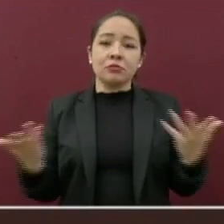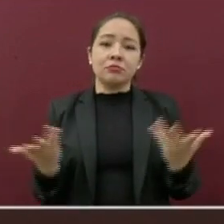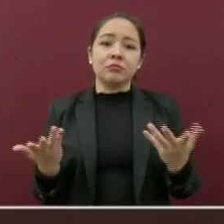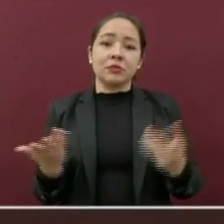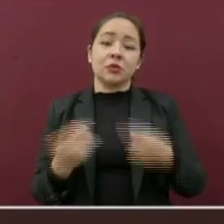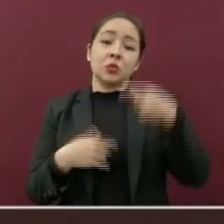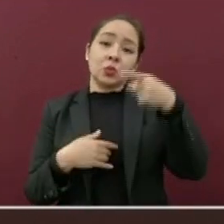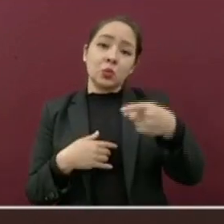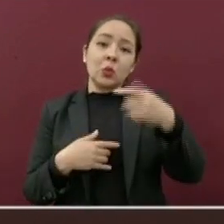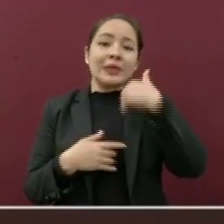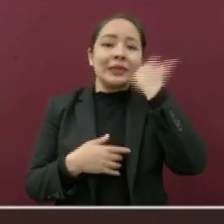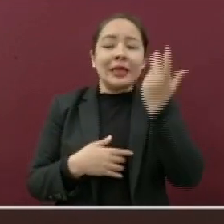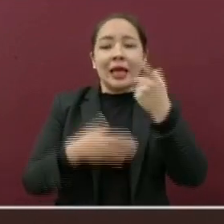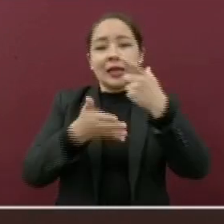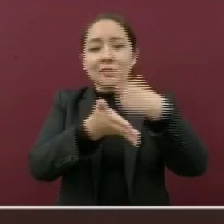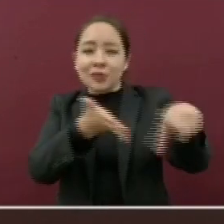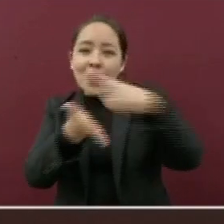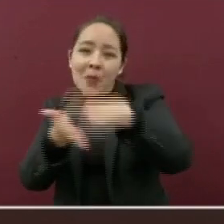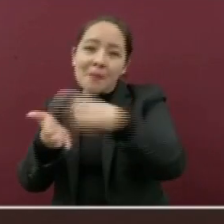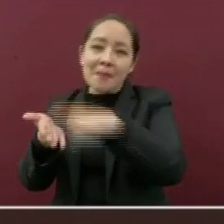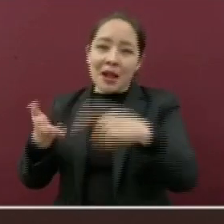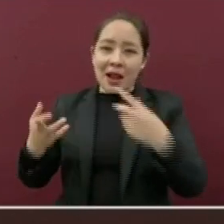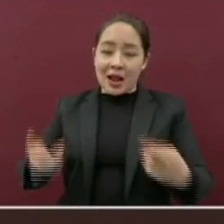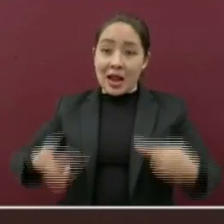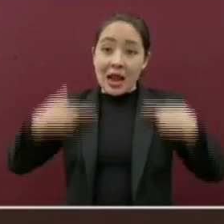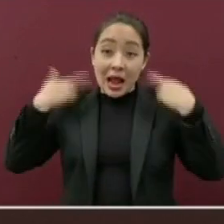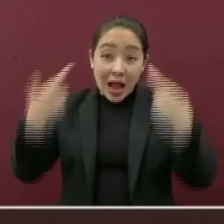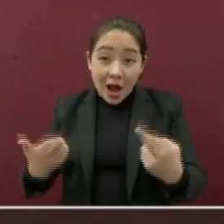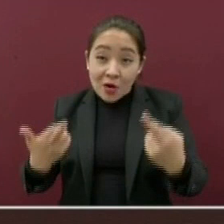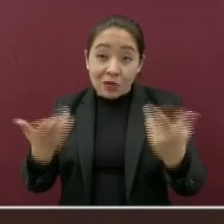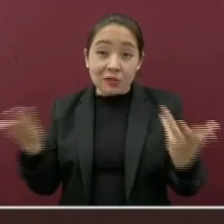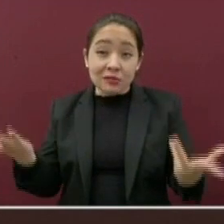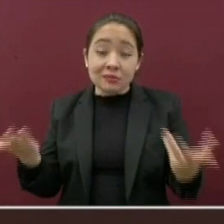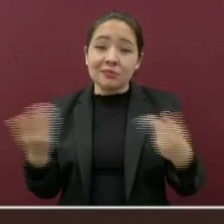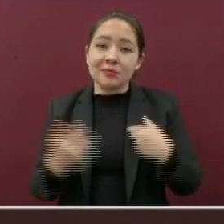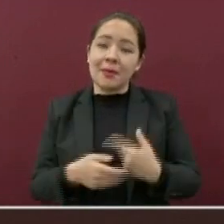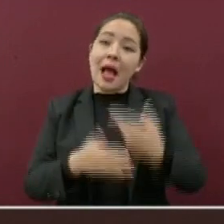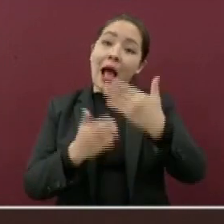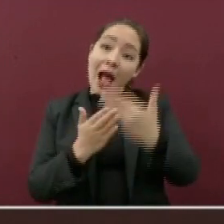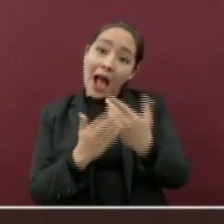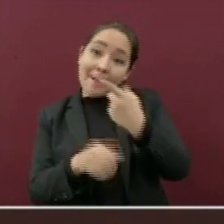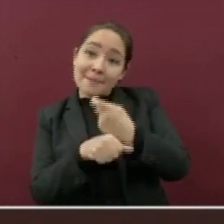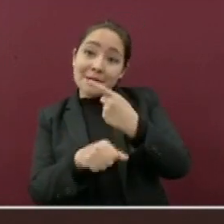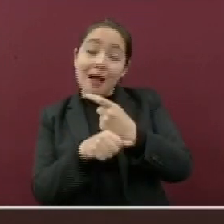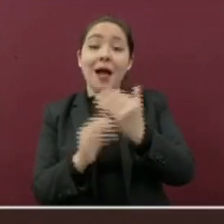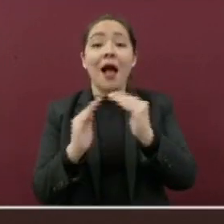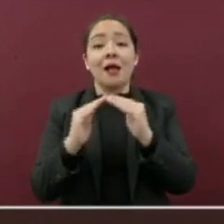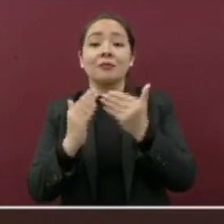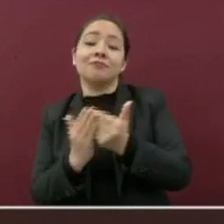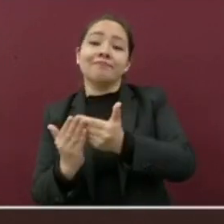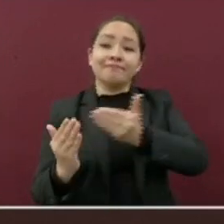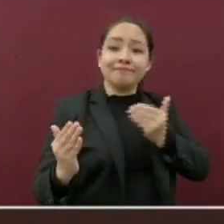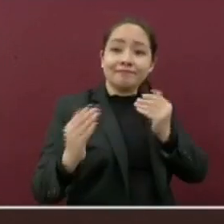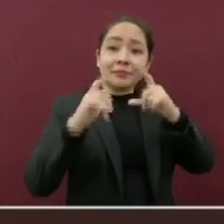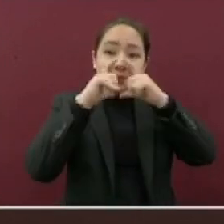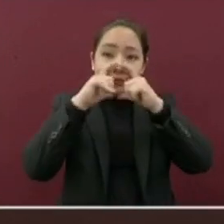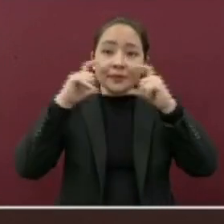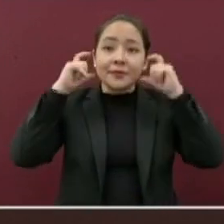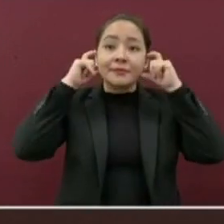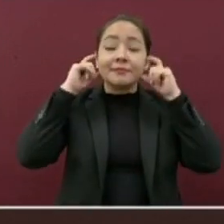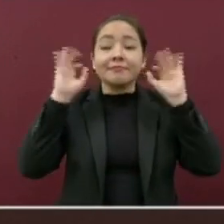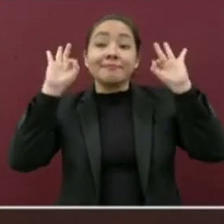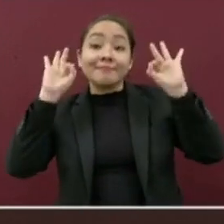los regalos para sus seres queridos, primero, al salir de casa, ajuste correctamente su cubrebocas.